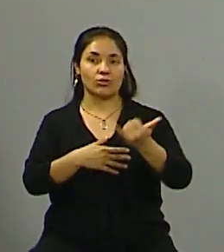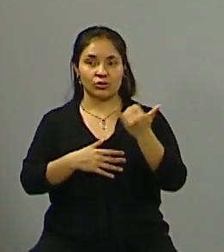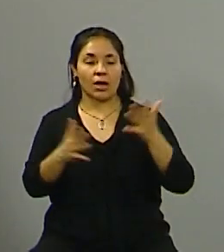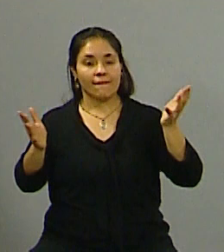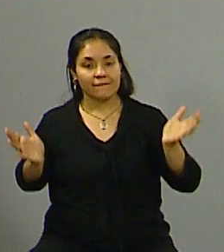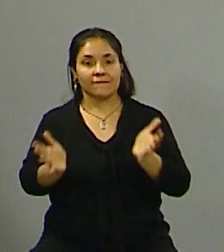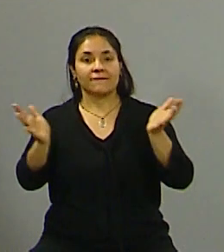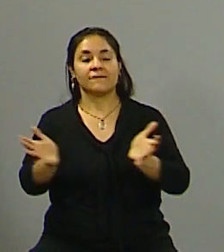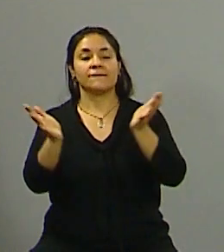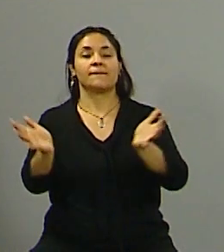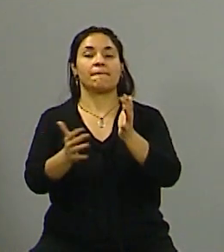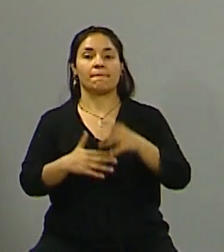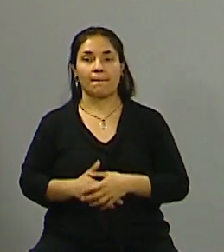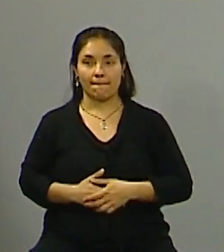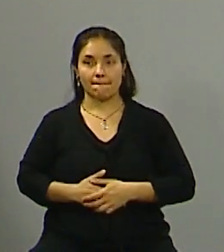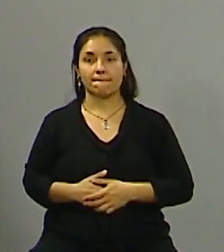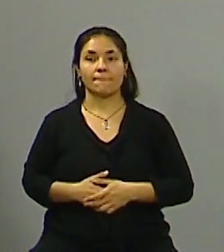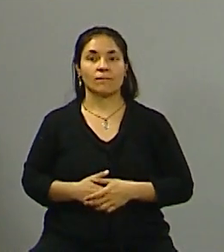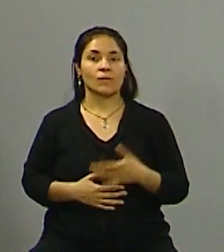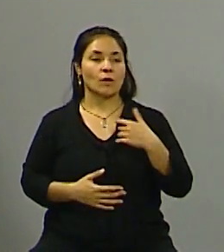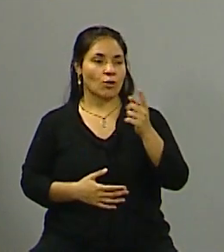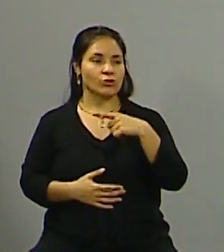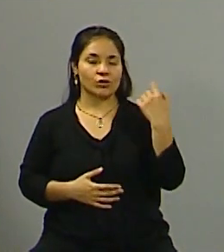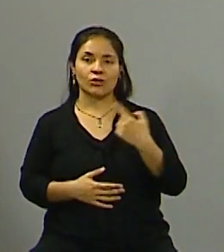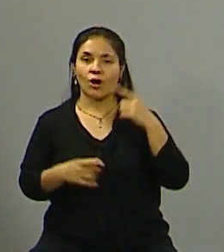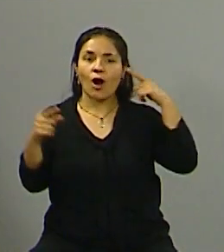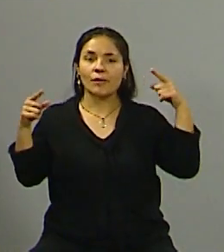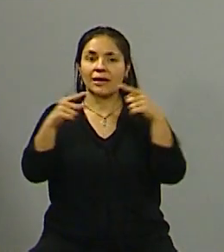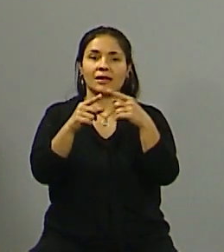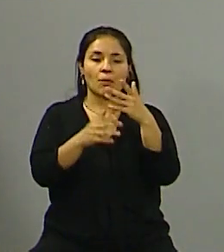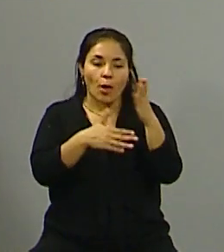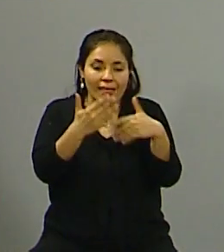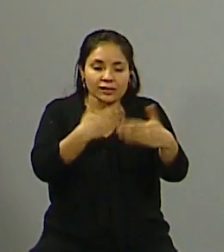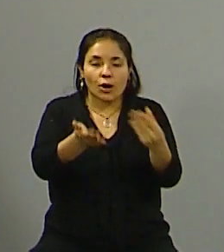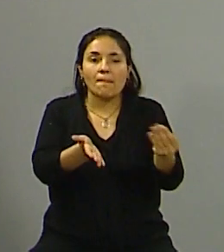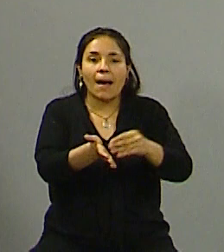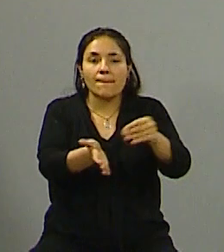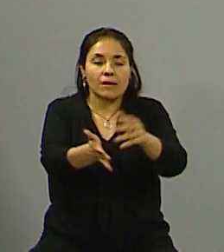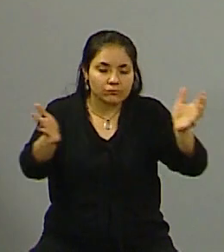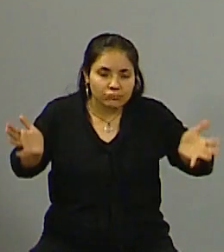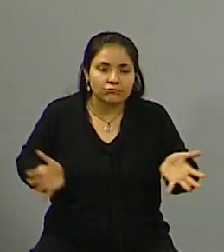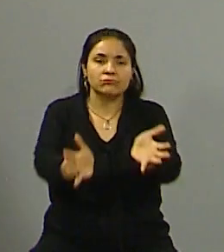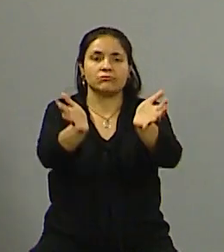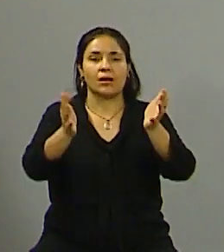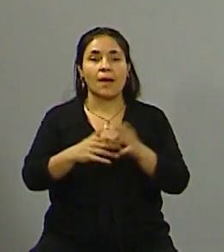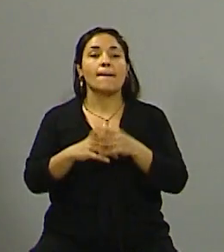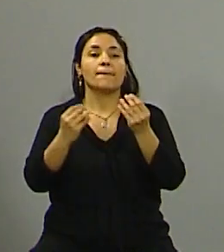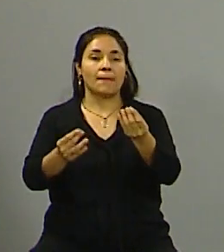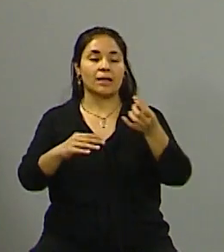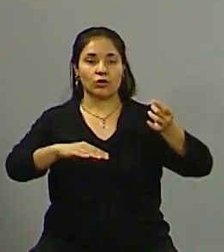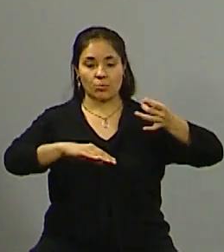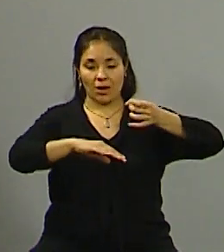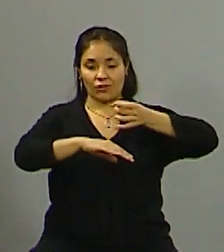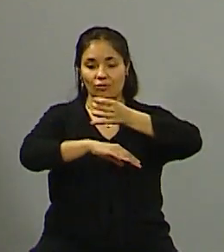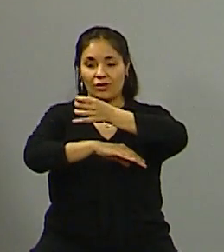que tenemos la visión de desarrollarlo y ponerle mayor énfasis con la llegada del metro tranvía